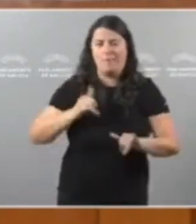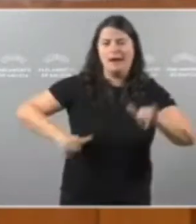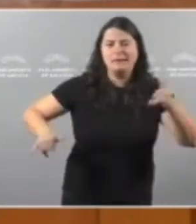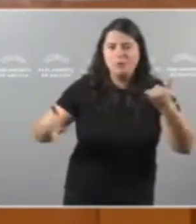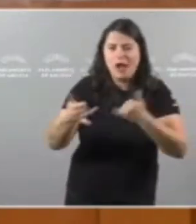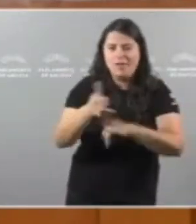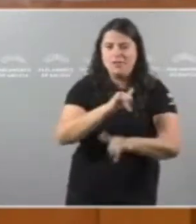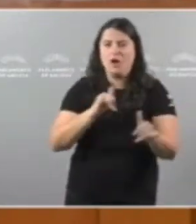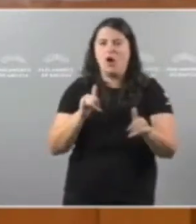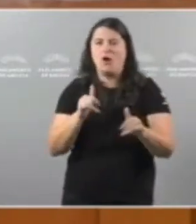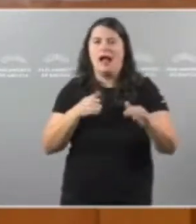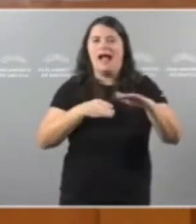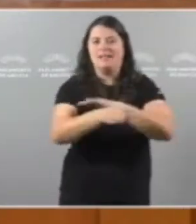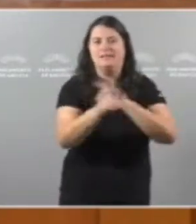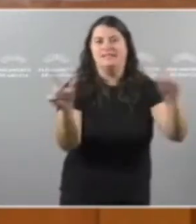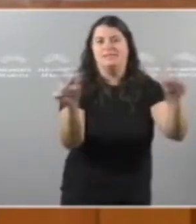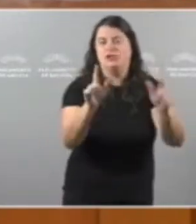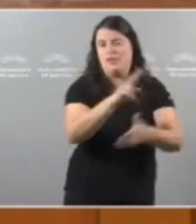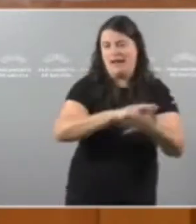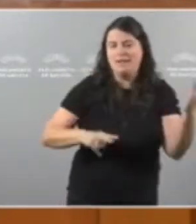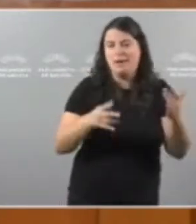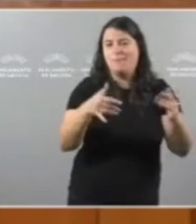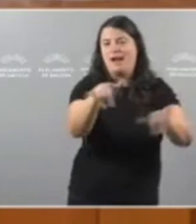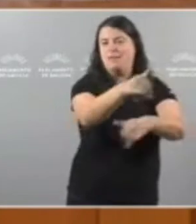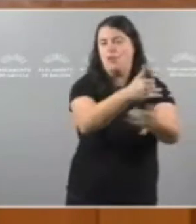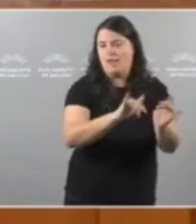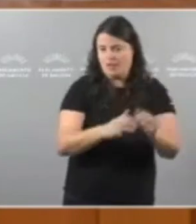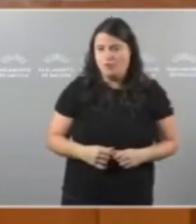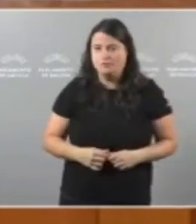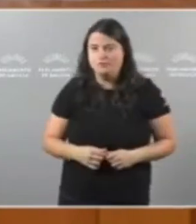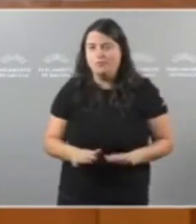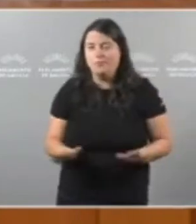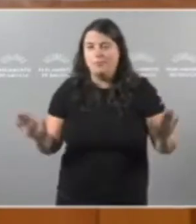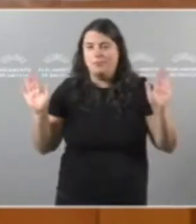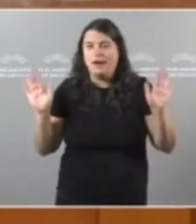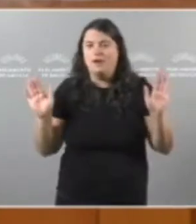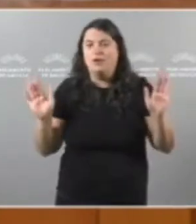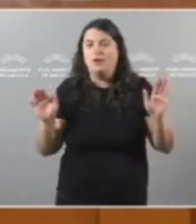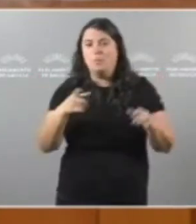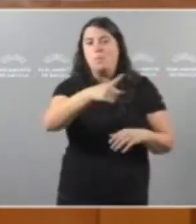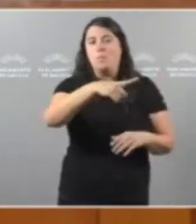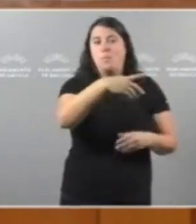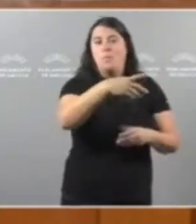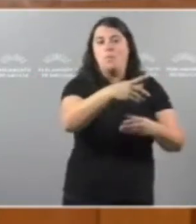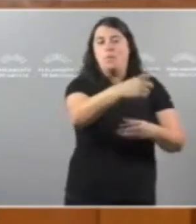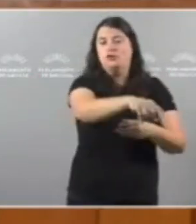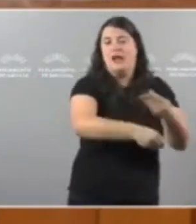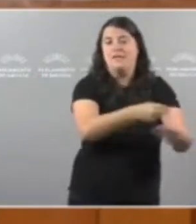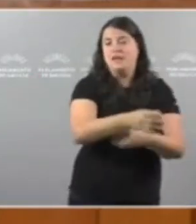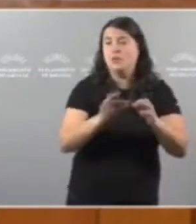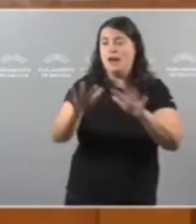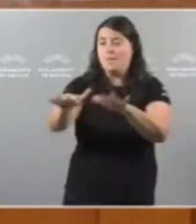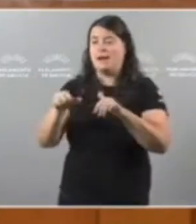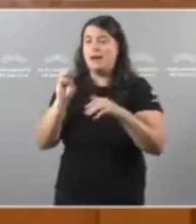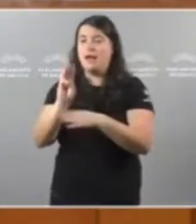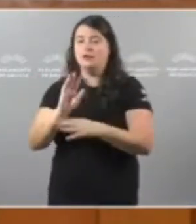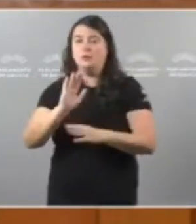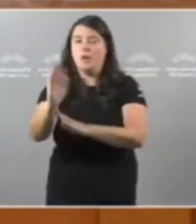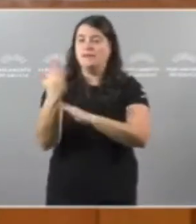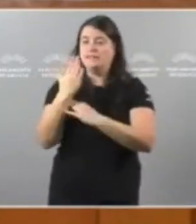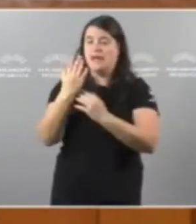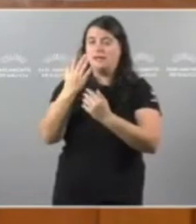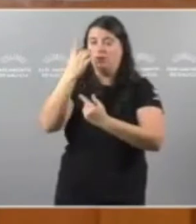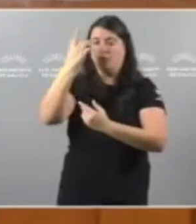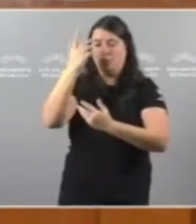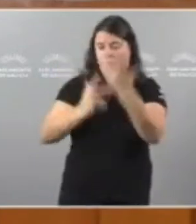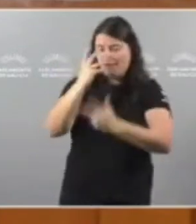través da TVG Pero como fan eso Venen aquí e pensan que é o mismo Que poden presentarnos unhas contas